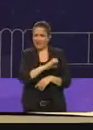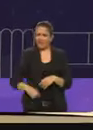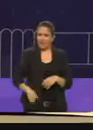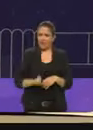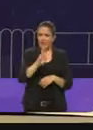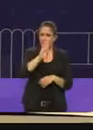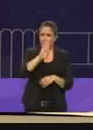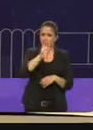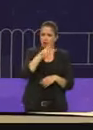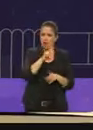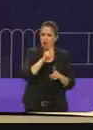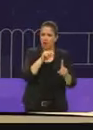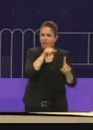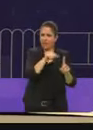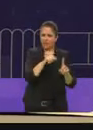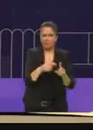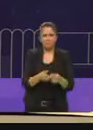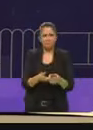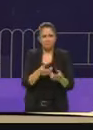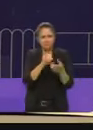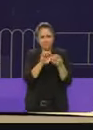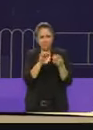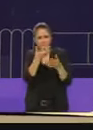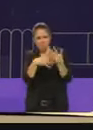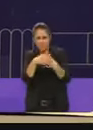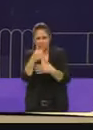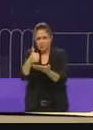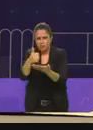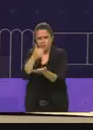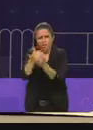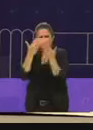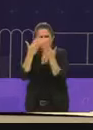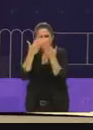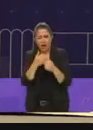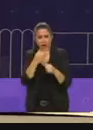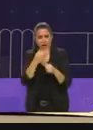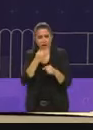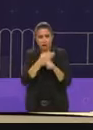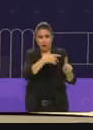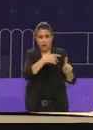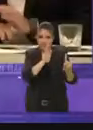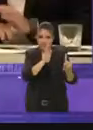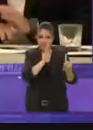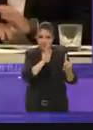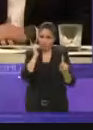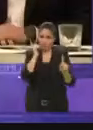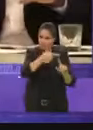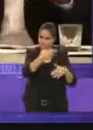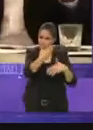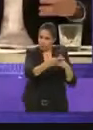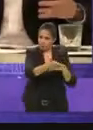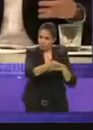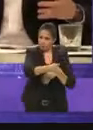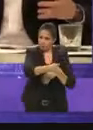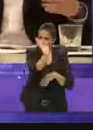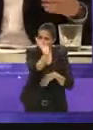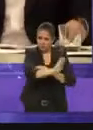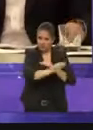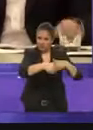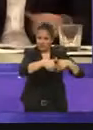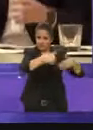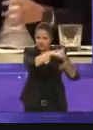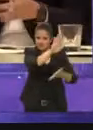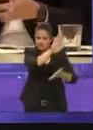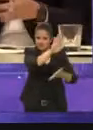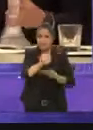abrugada de la ciudad que no existe de la ciudad que cuando ellos dejen de gobernarla porque ya se van va a ocurrir una ciudad